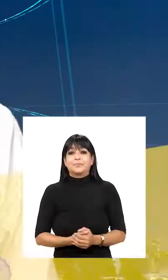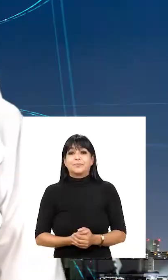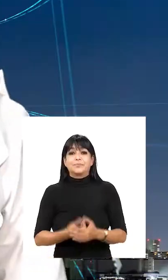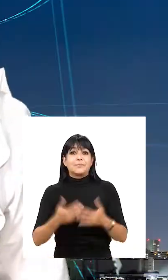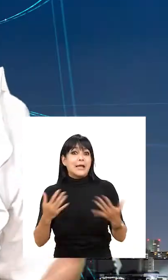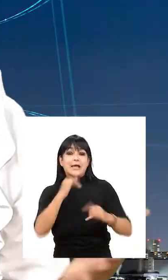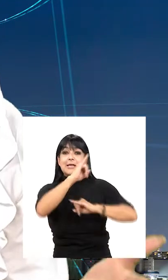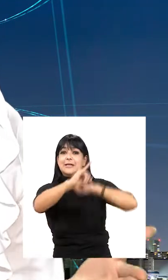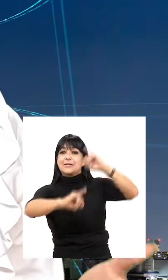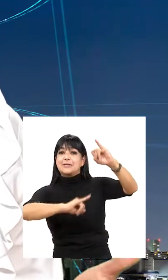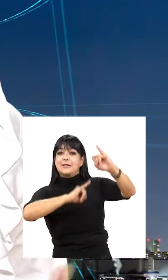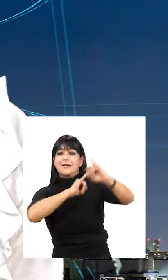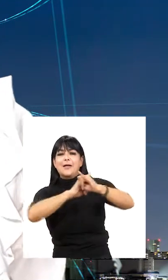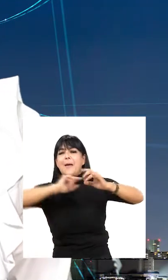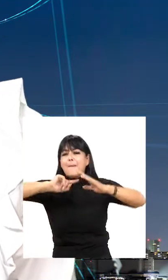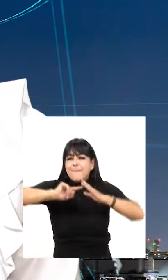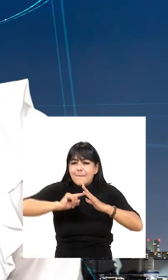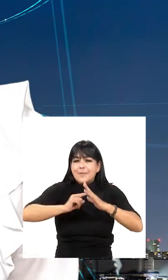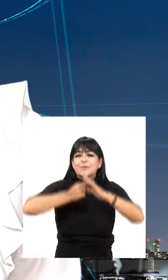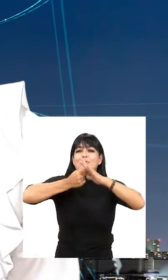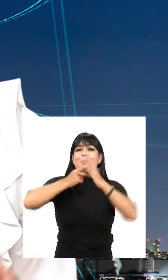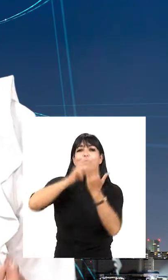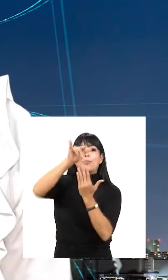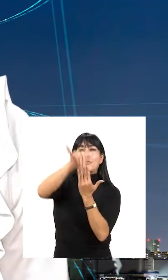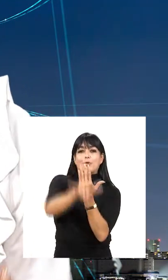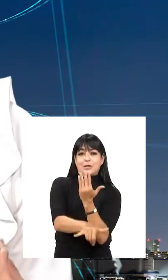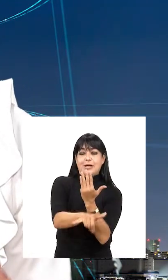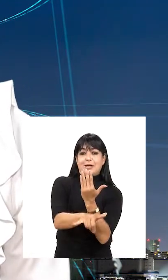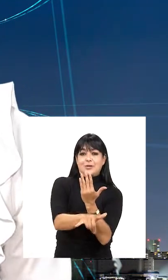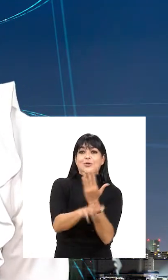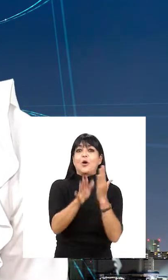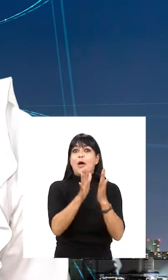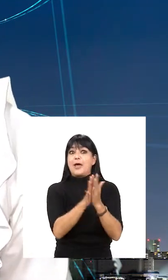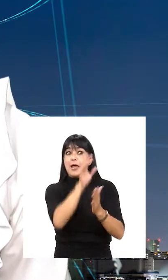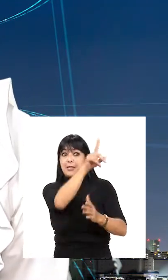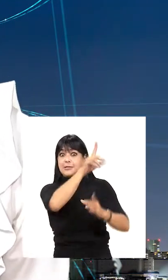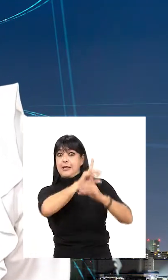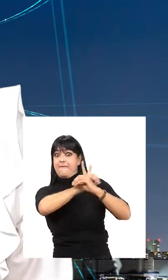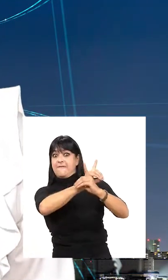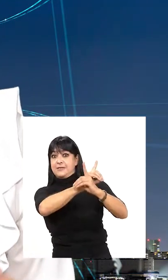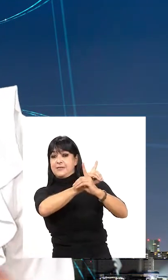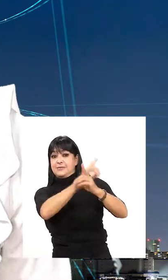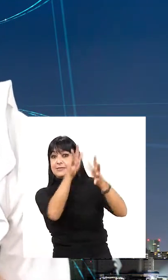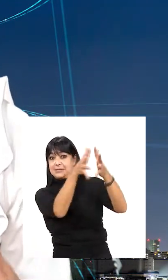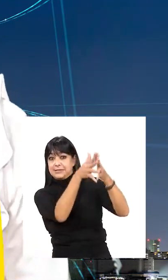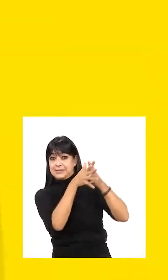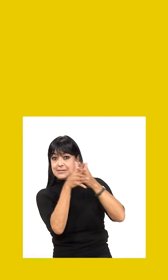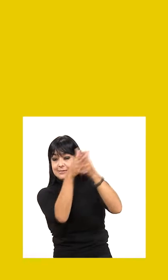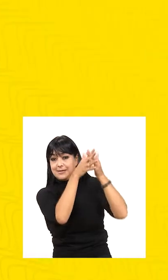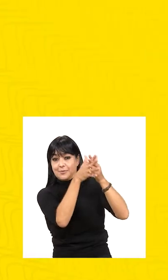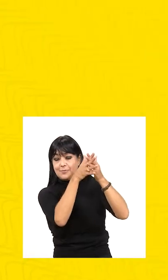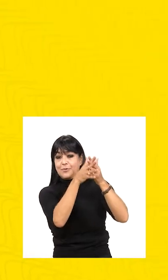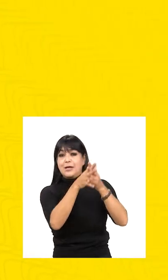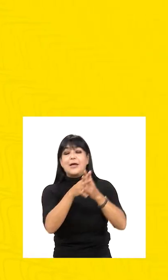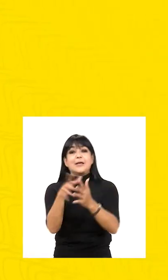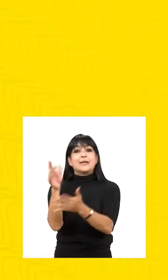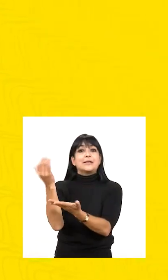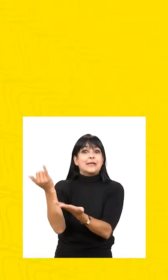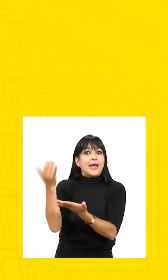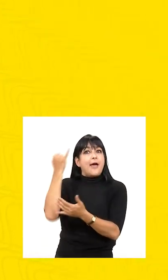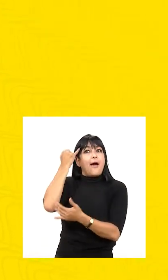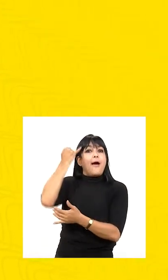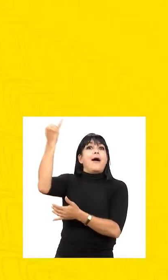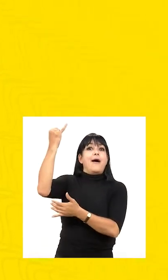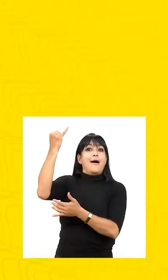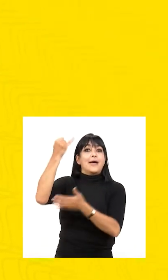El internet se originó en un proyecto del Departamento de Defensa de Estados Unidos que diseñó la